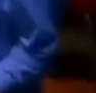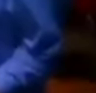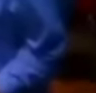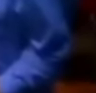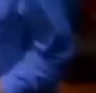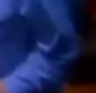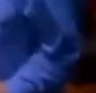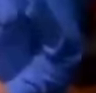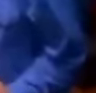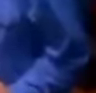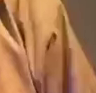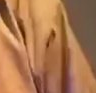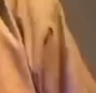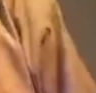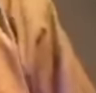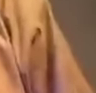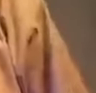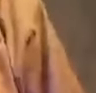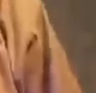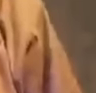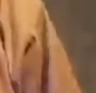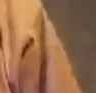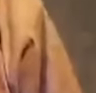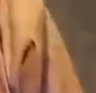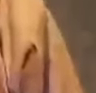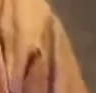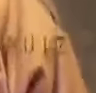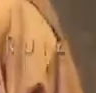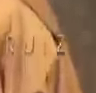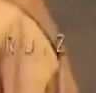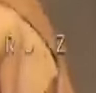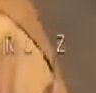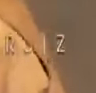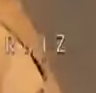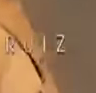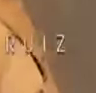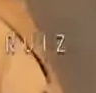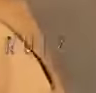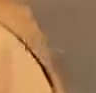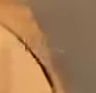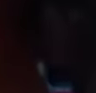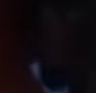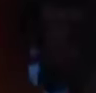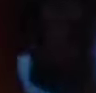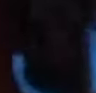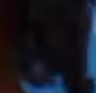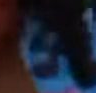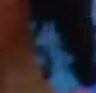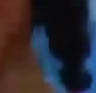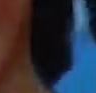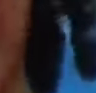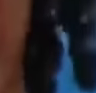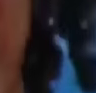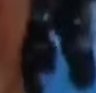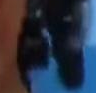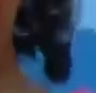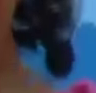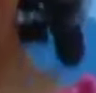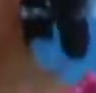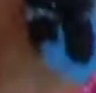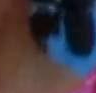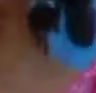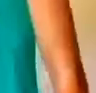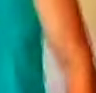pasión y convicción los herederos de la gloria de